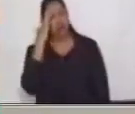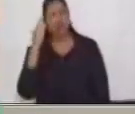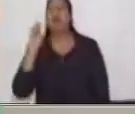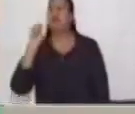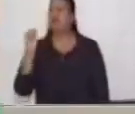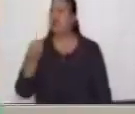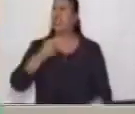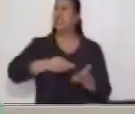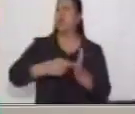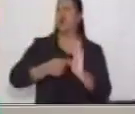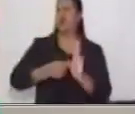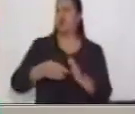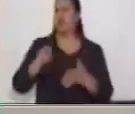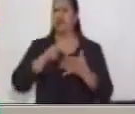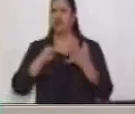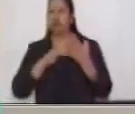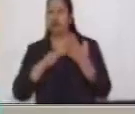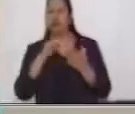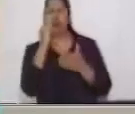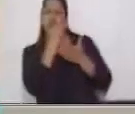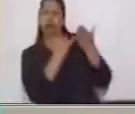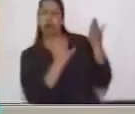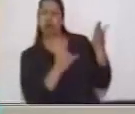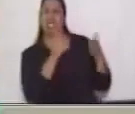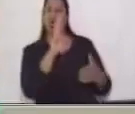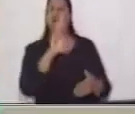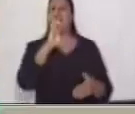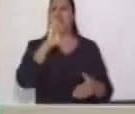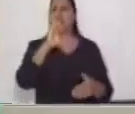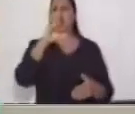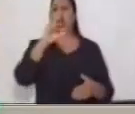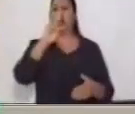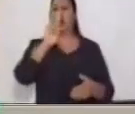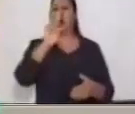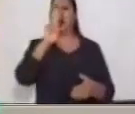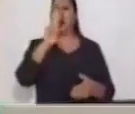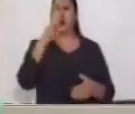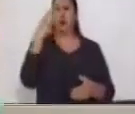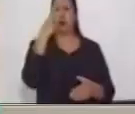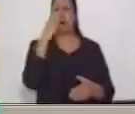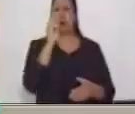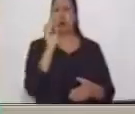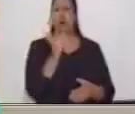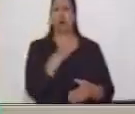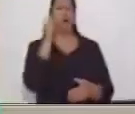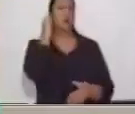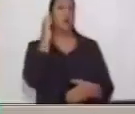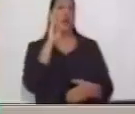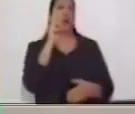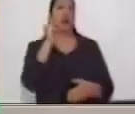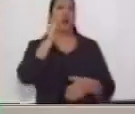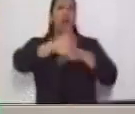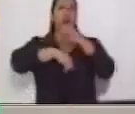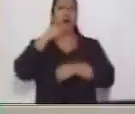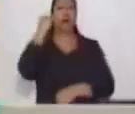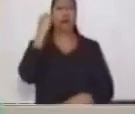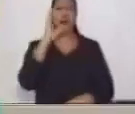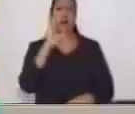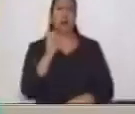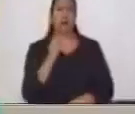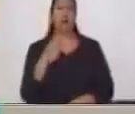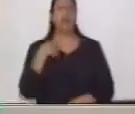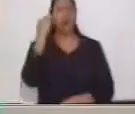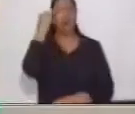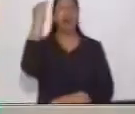¿Qué más? ¿Qué más puedo querer saber? Creo que ya tengo una idea, pero todavía tengo dudas. Entonces,